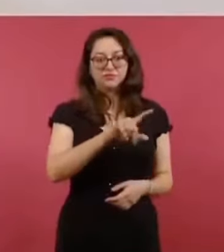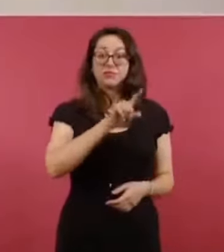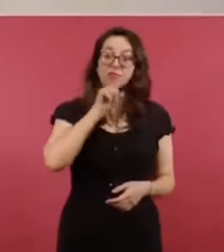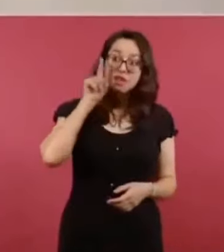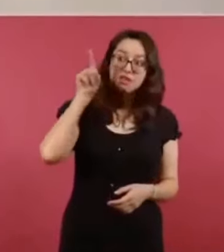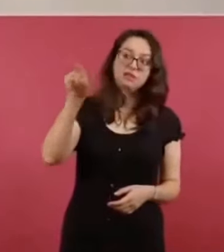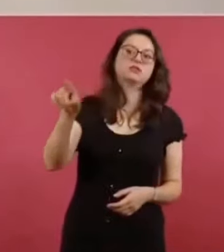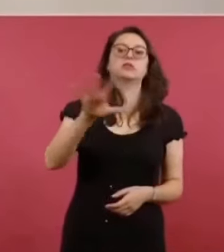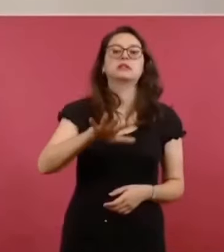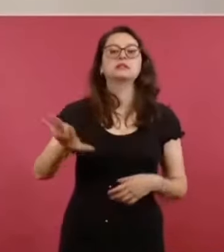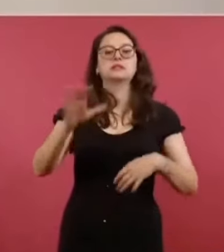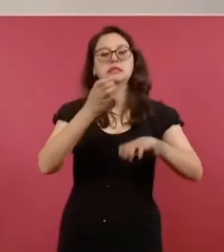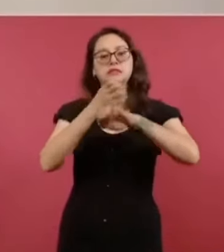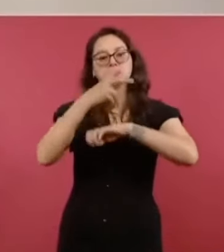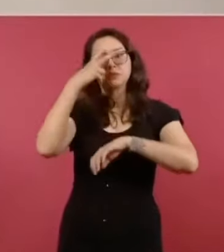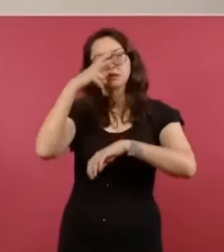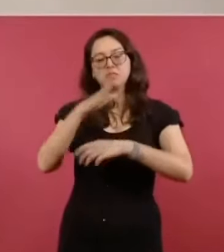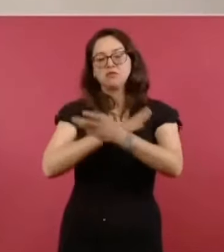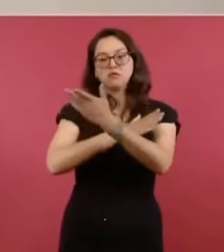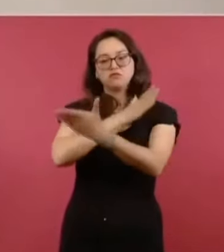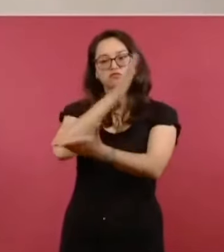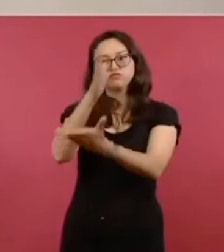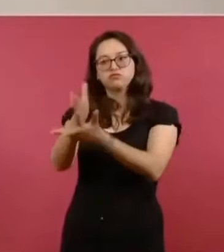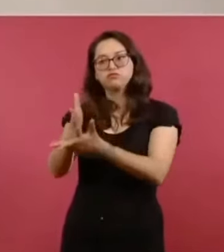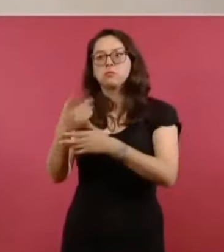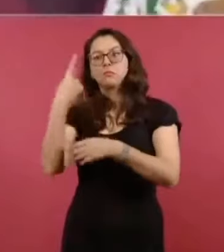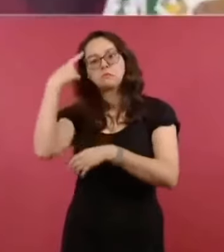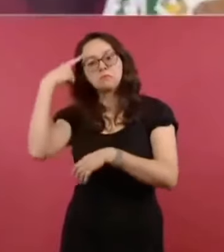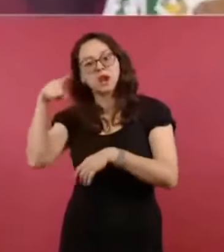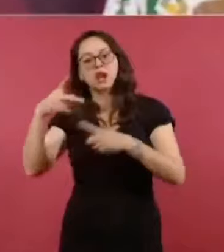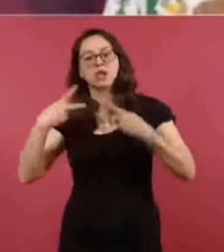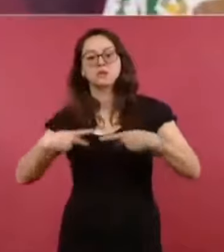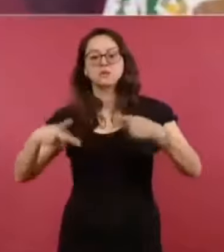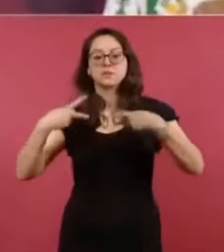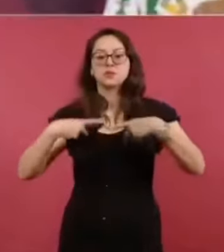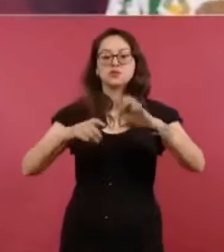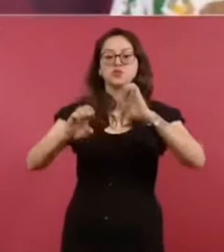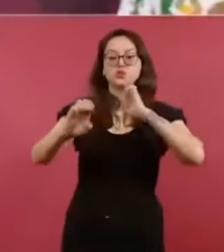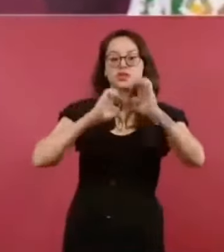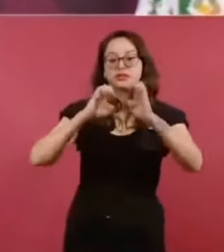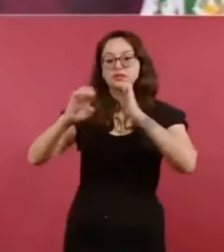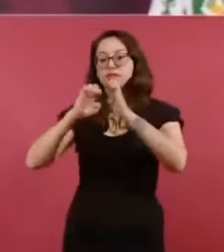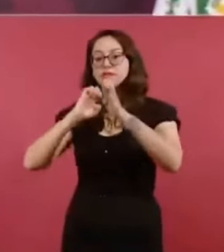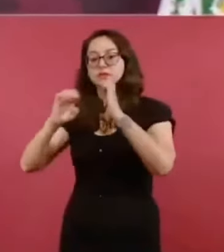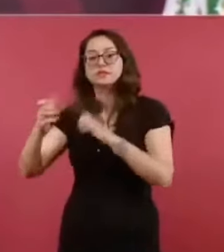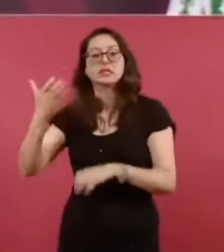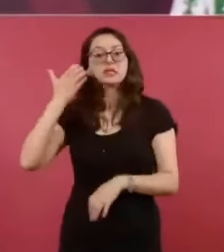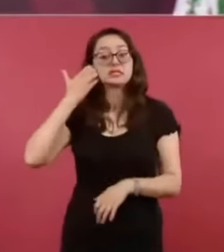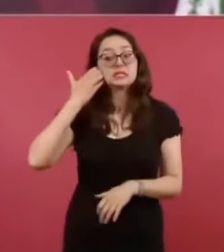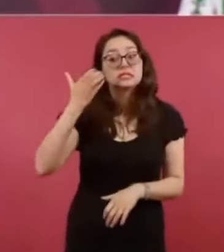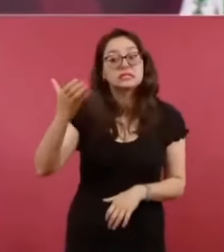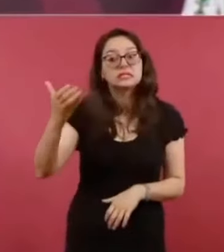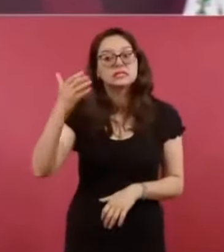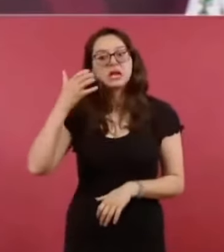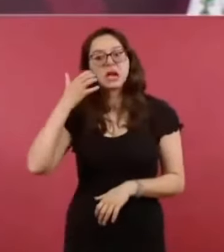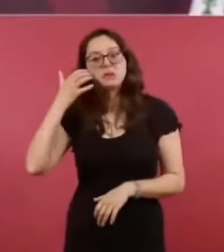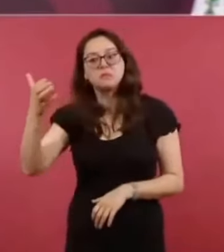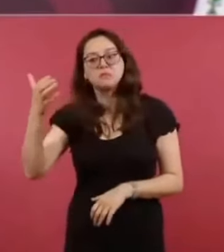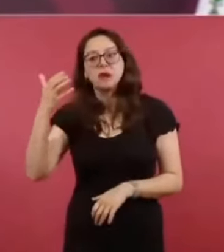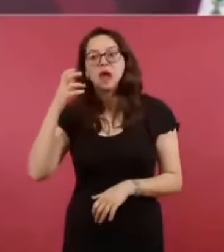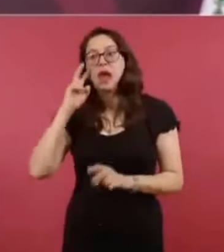y a ver si los